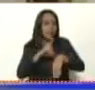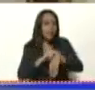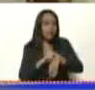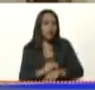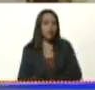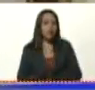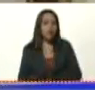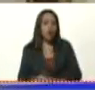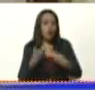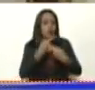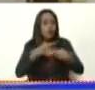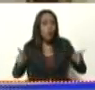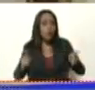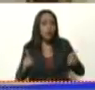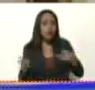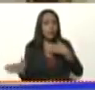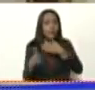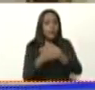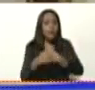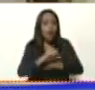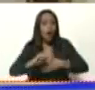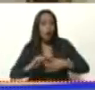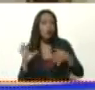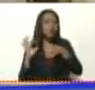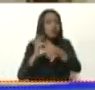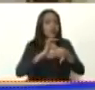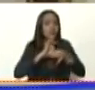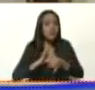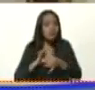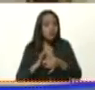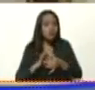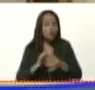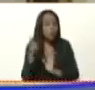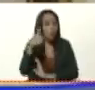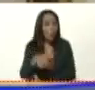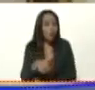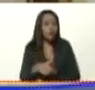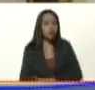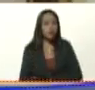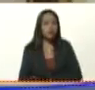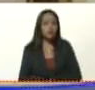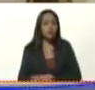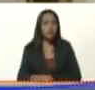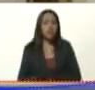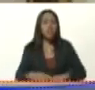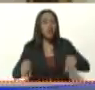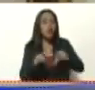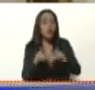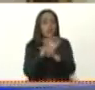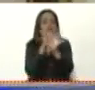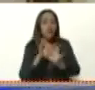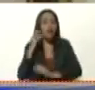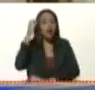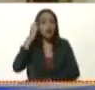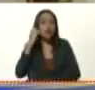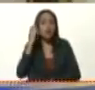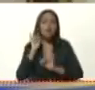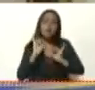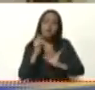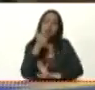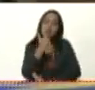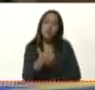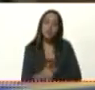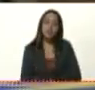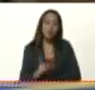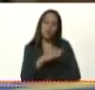Público y privado unidos, hoy como nunca. Y ahí está el modelo europeo, que ellos mismos critican. No